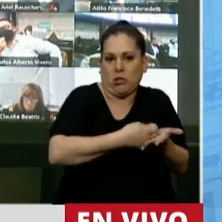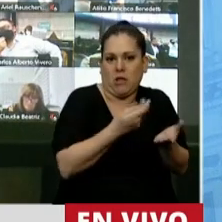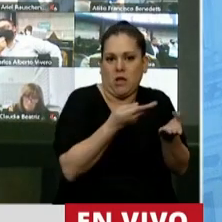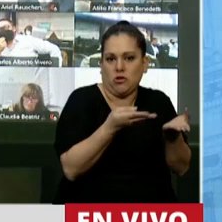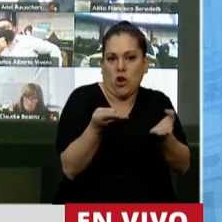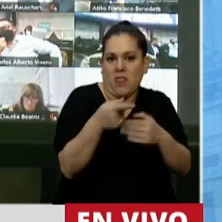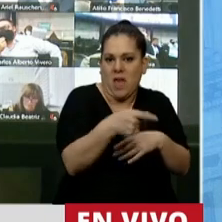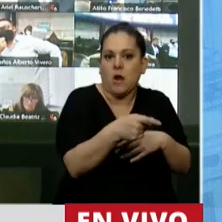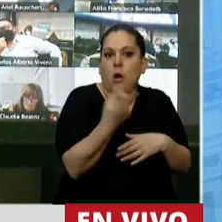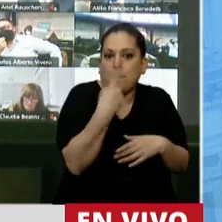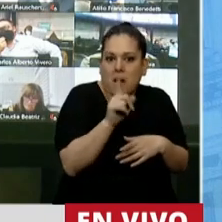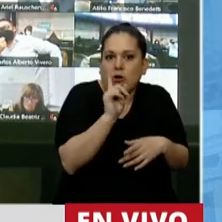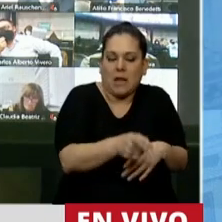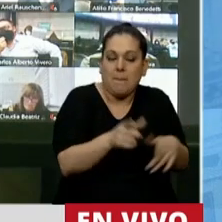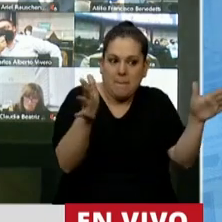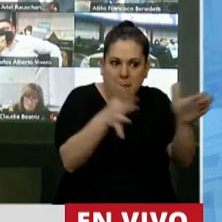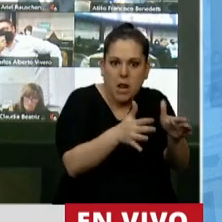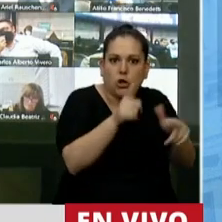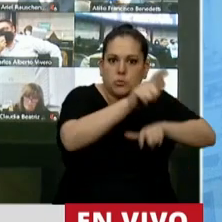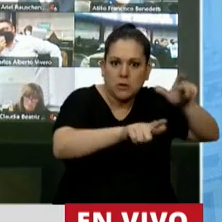consigamos la mayor recaudación posible.